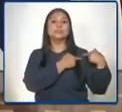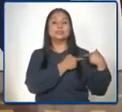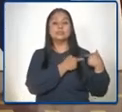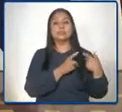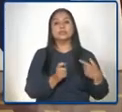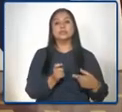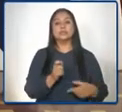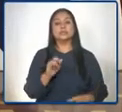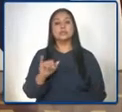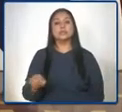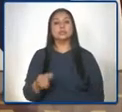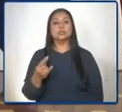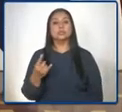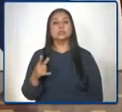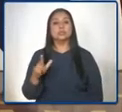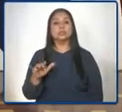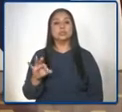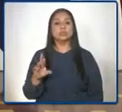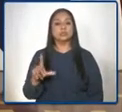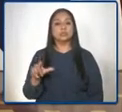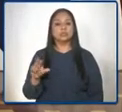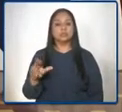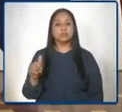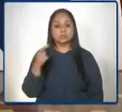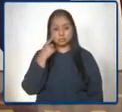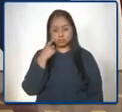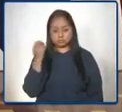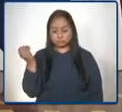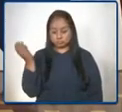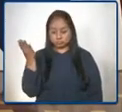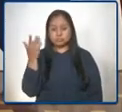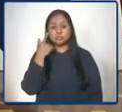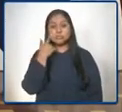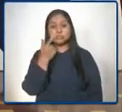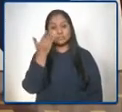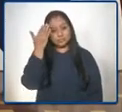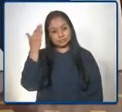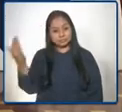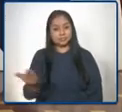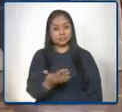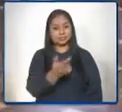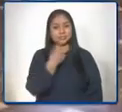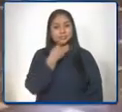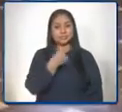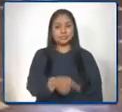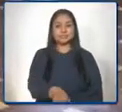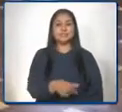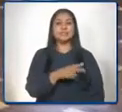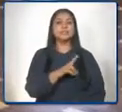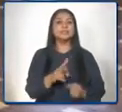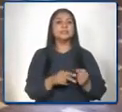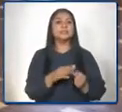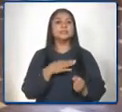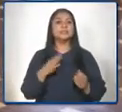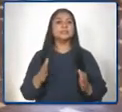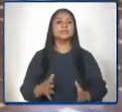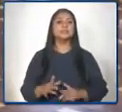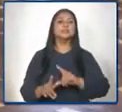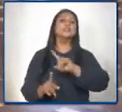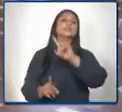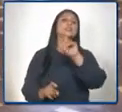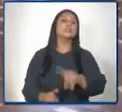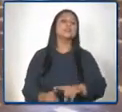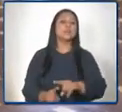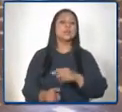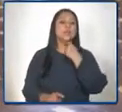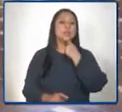julio lara gracias muy buenos días bienvenidas a señora ministra y viceministras pregunta marcos